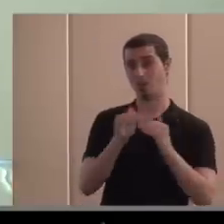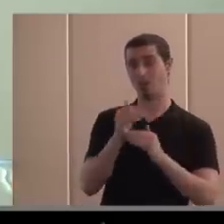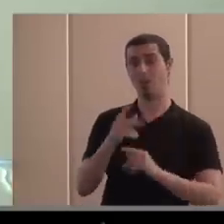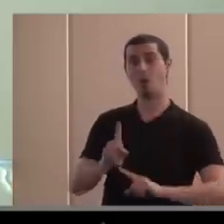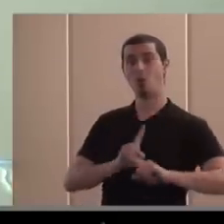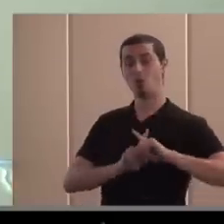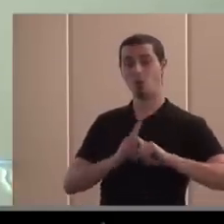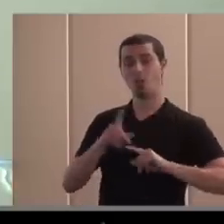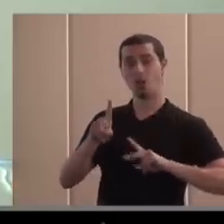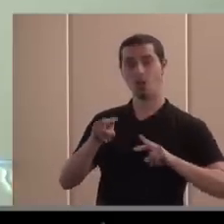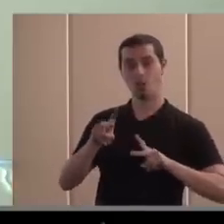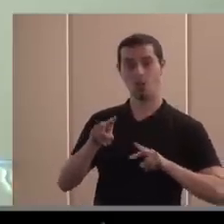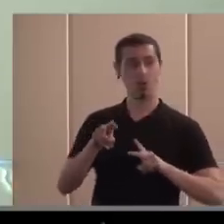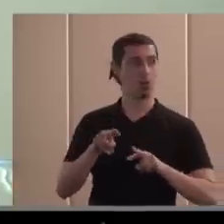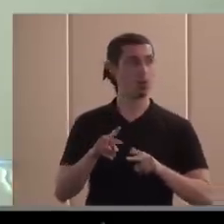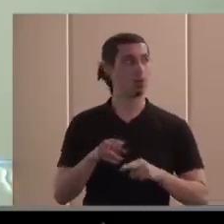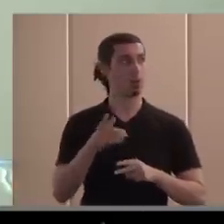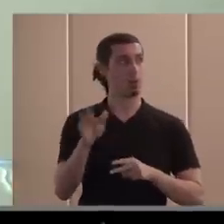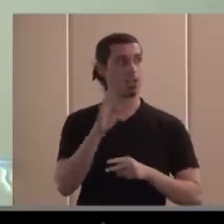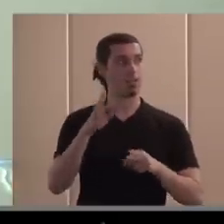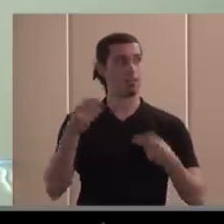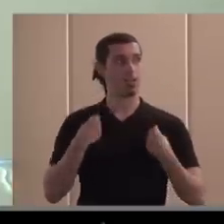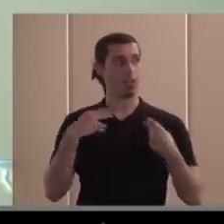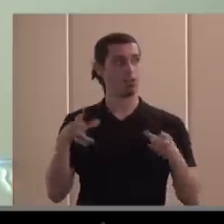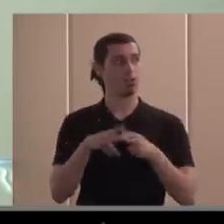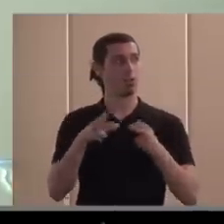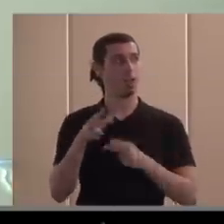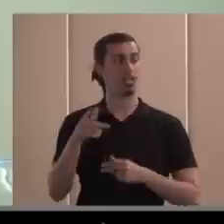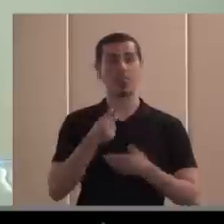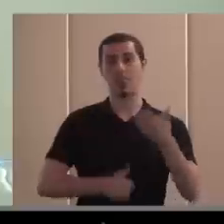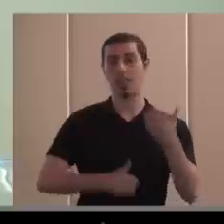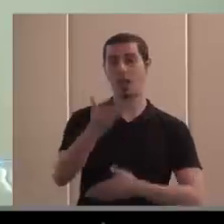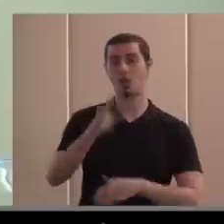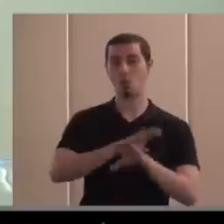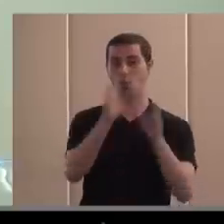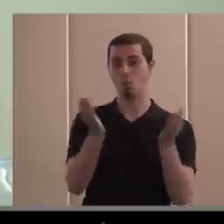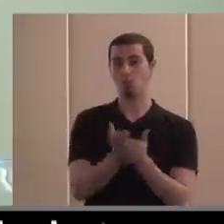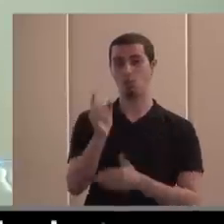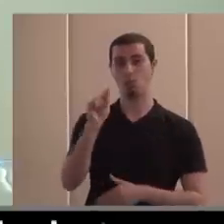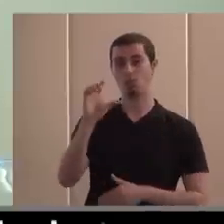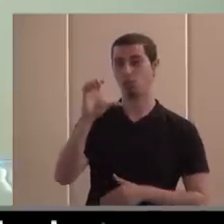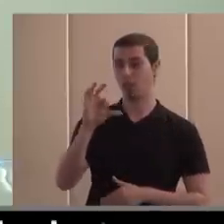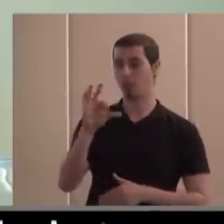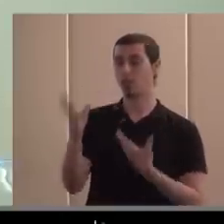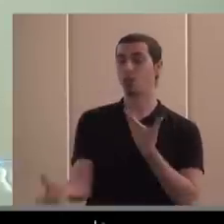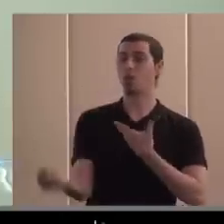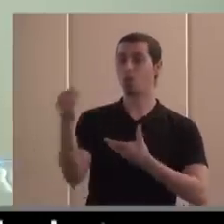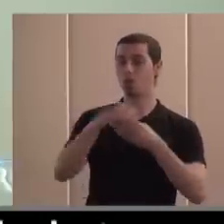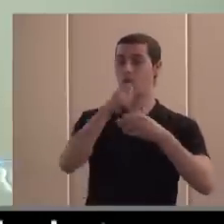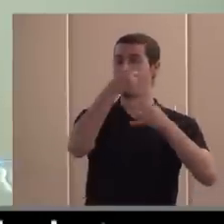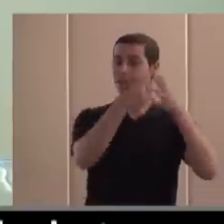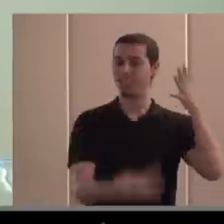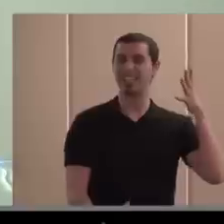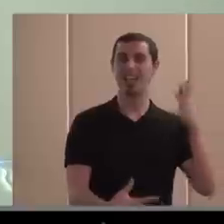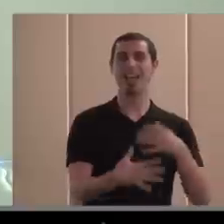Orden Civil, de la Solidaridad Social. El diario El Mundo.es lo ha incluido en la lista de los 500